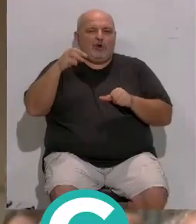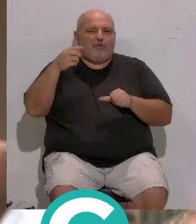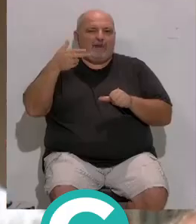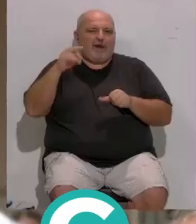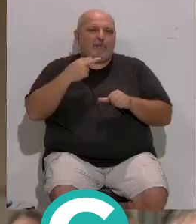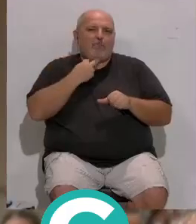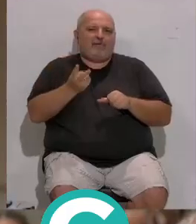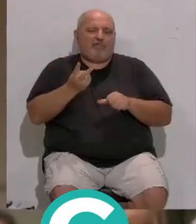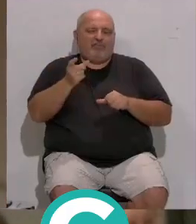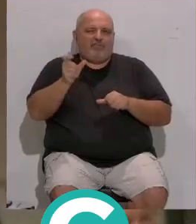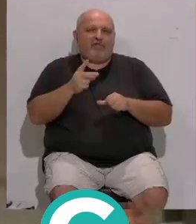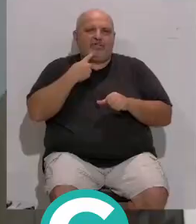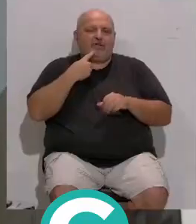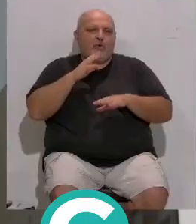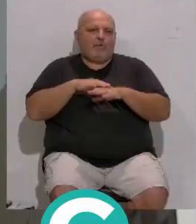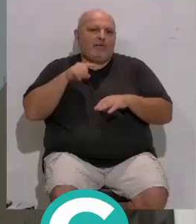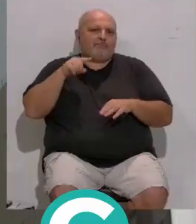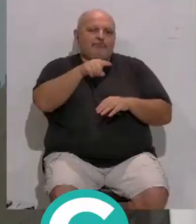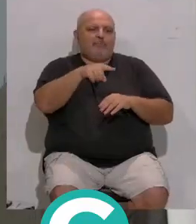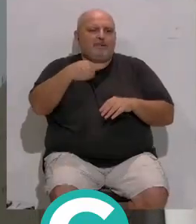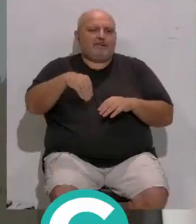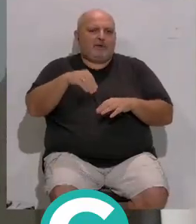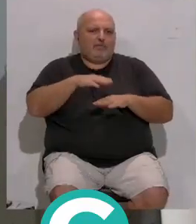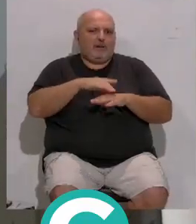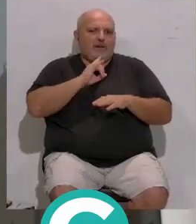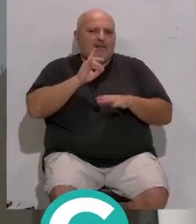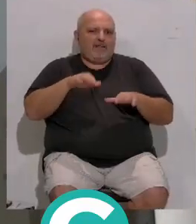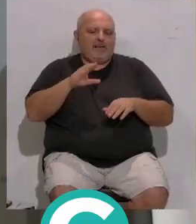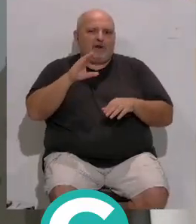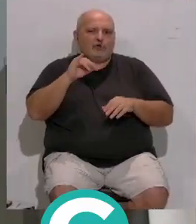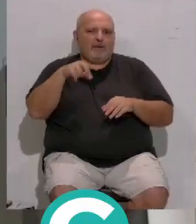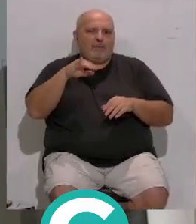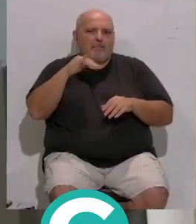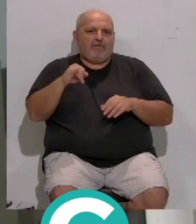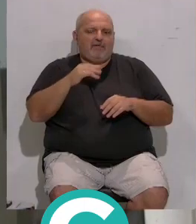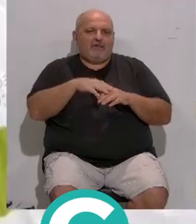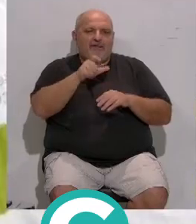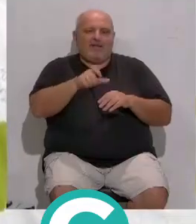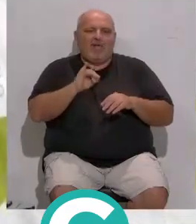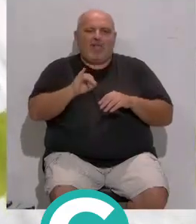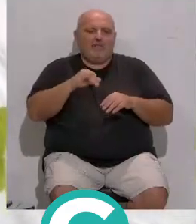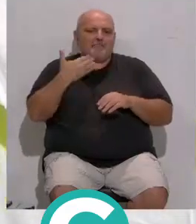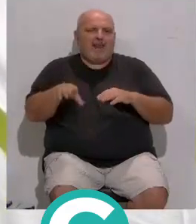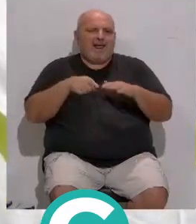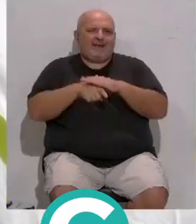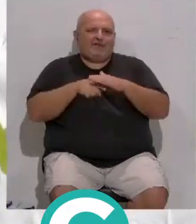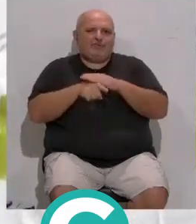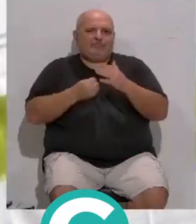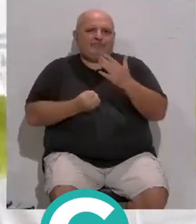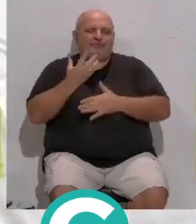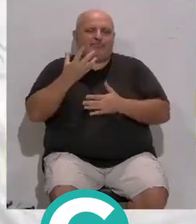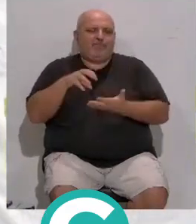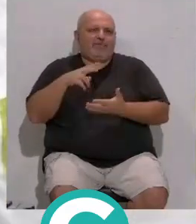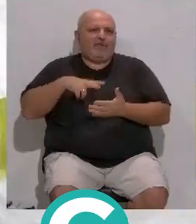portavoz de la plataforma... ...ha apuntado directamente al presidente de Eléctrica... ...José Ramón Páez... ...asegura Belgrano que ha existido una mala gestión... ...que ha generado una